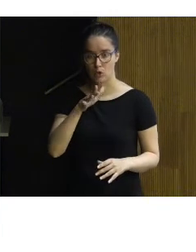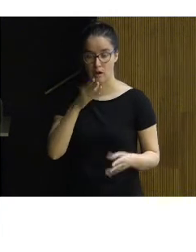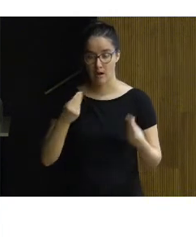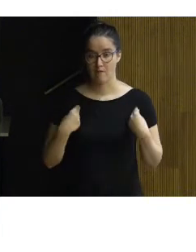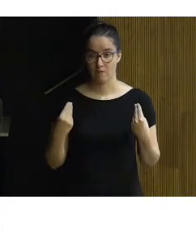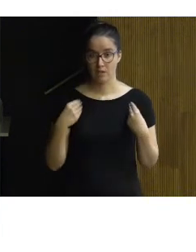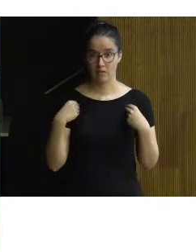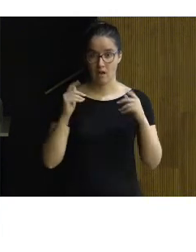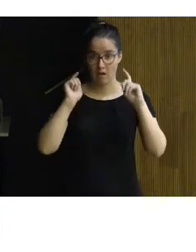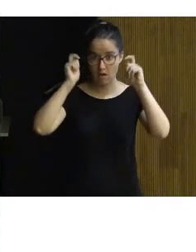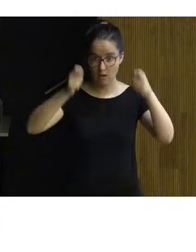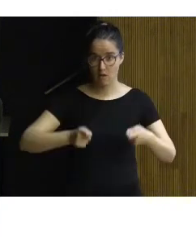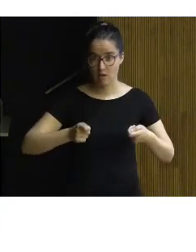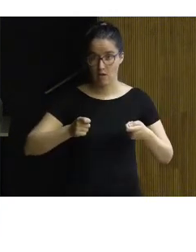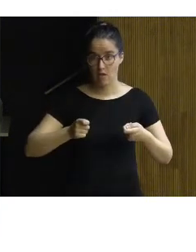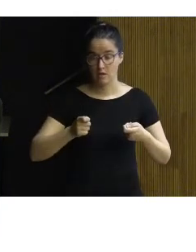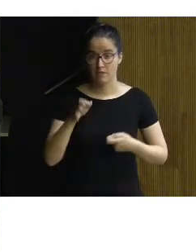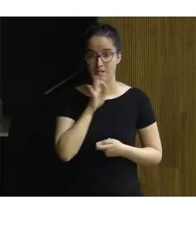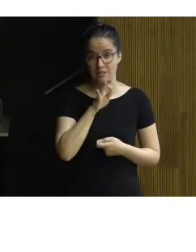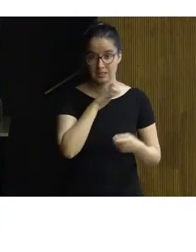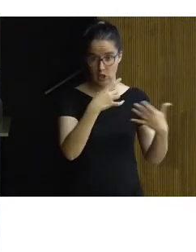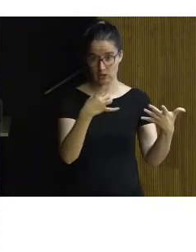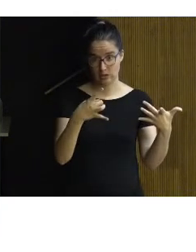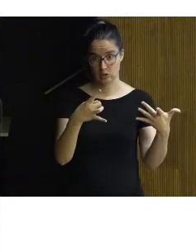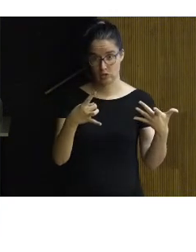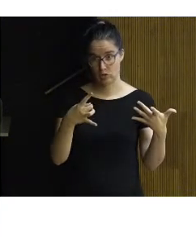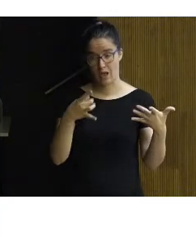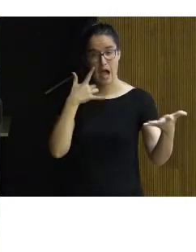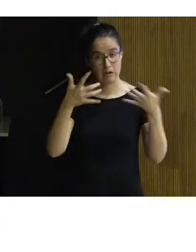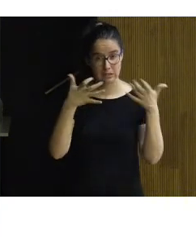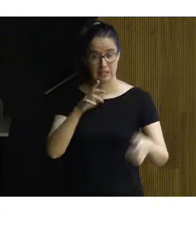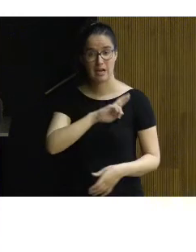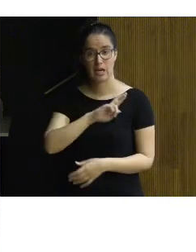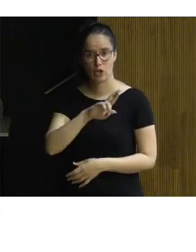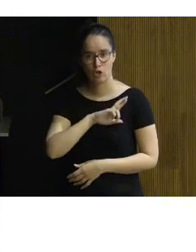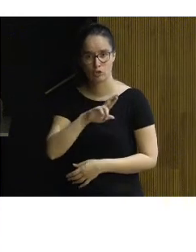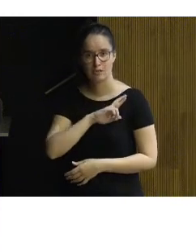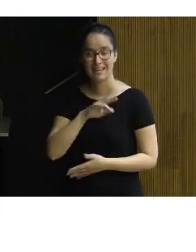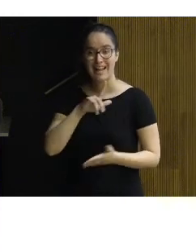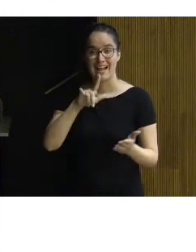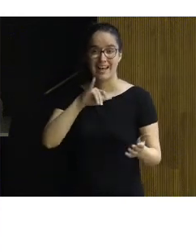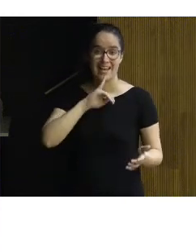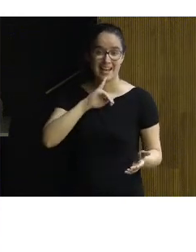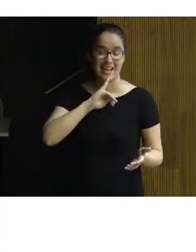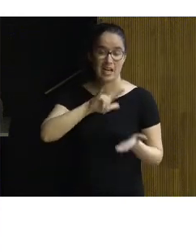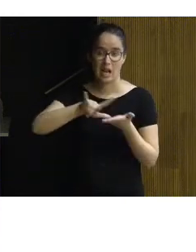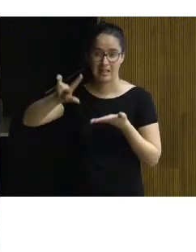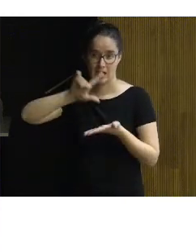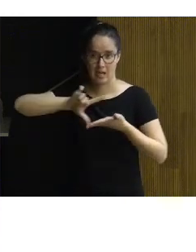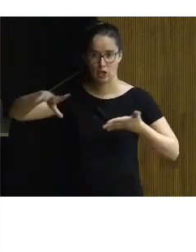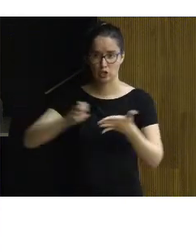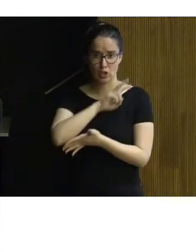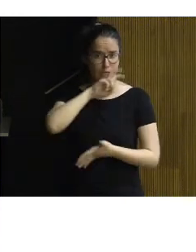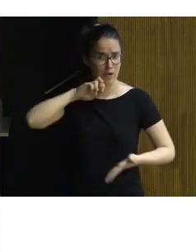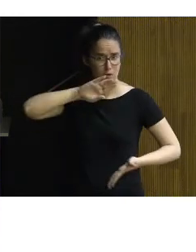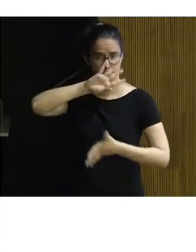monacal desde desde el siglo VI creo artísticas religiosas lingüísticas y literarias todos esos valores se